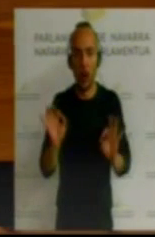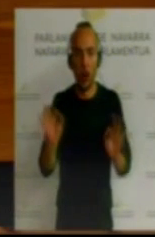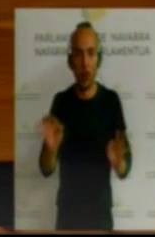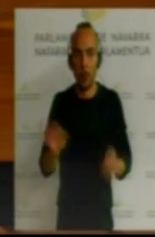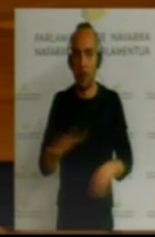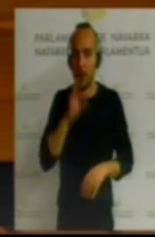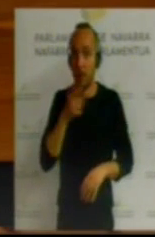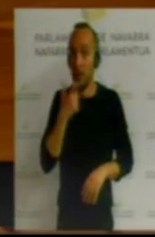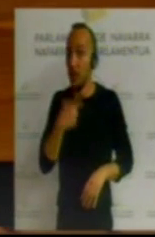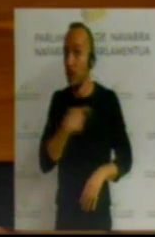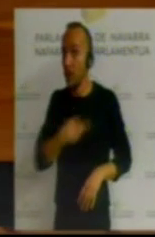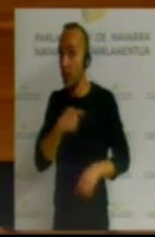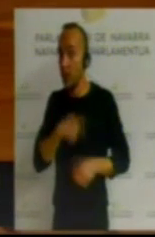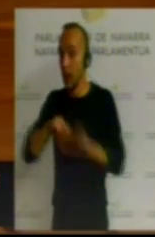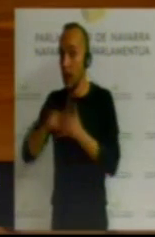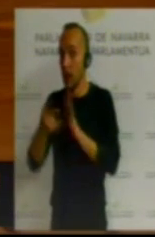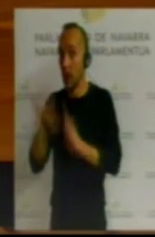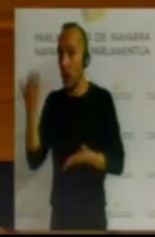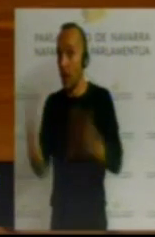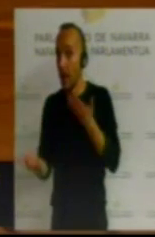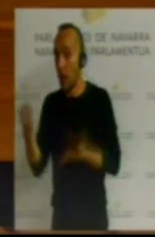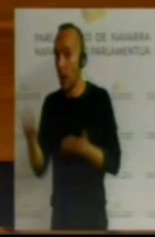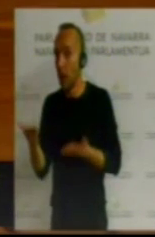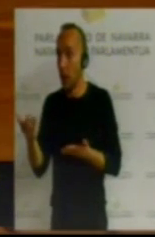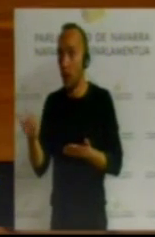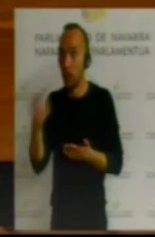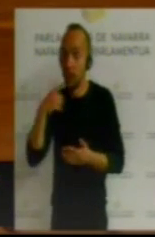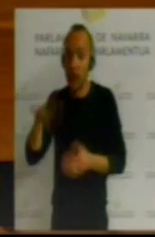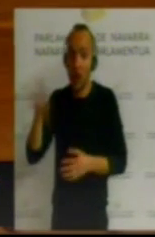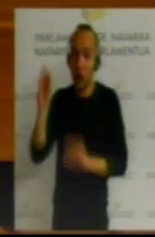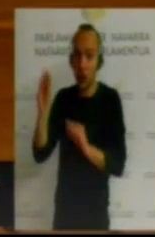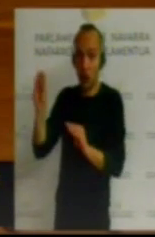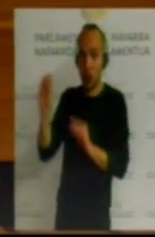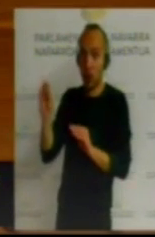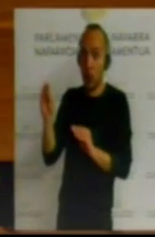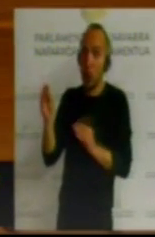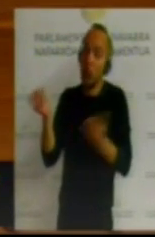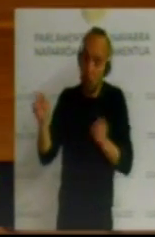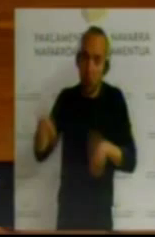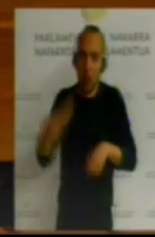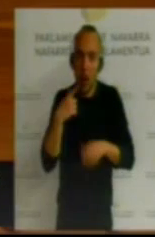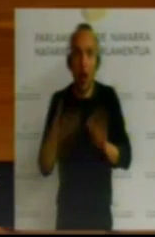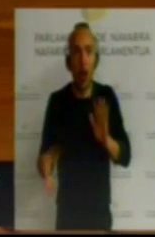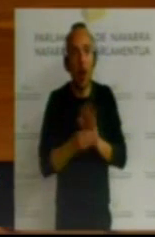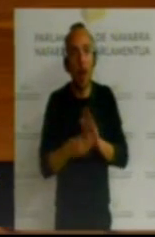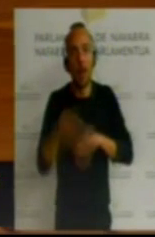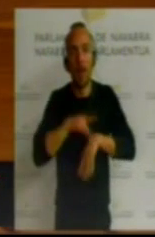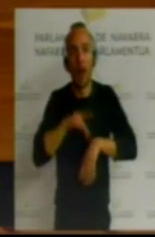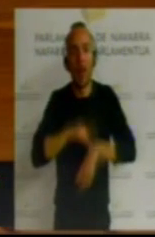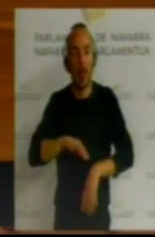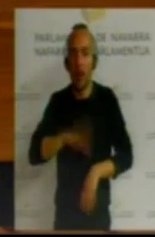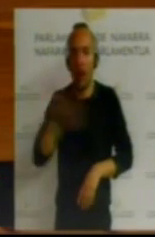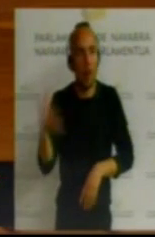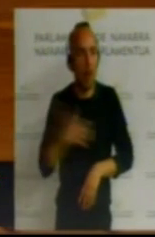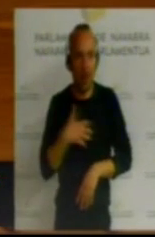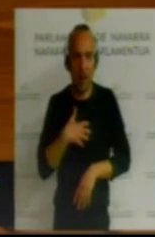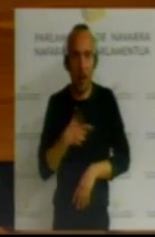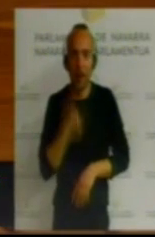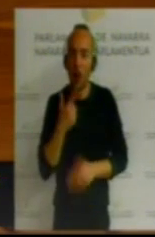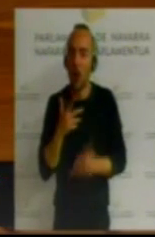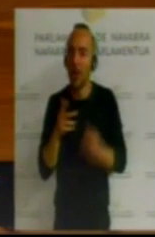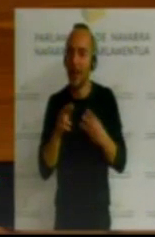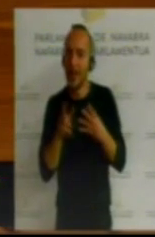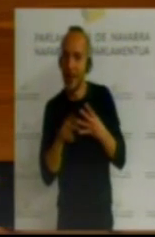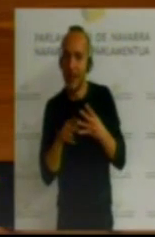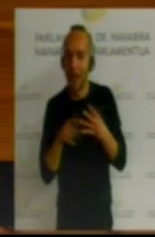así lo decide el Comité Técnico de Evaluación. Estaríamos de acuerdo en la inclusión de la enfermedad incapacitante, pero la grave y